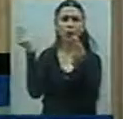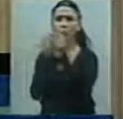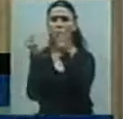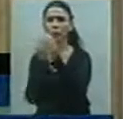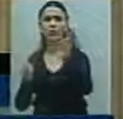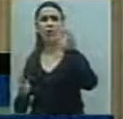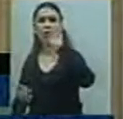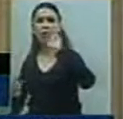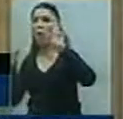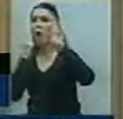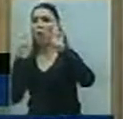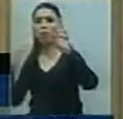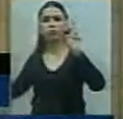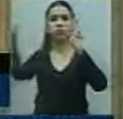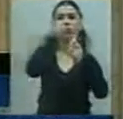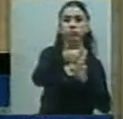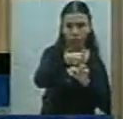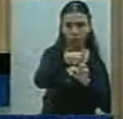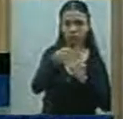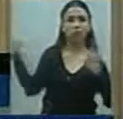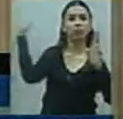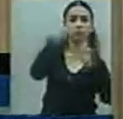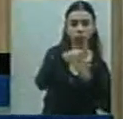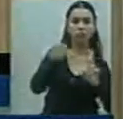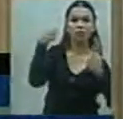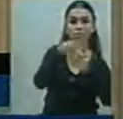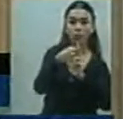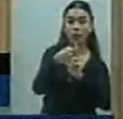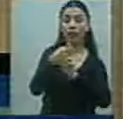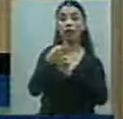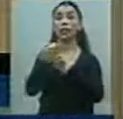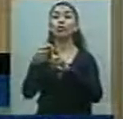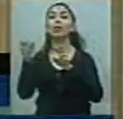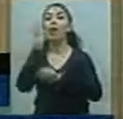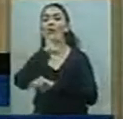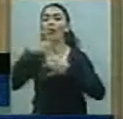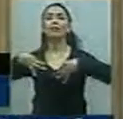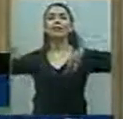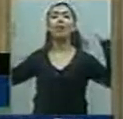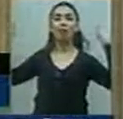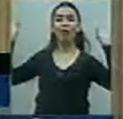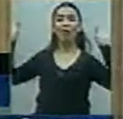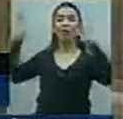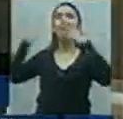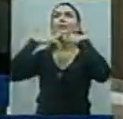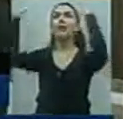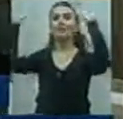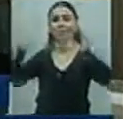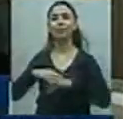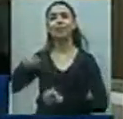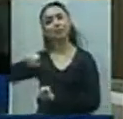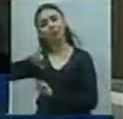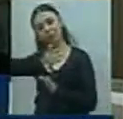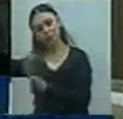responsabilidad, como la única senadora, de poder trabajar con este Consejo Federal. Bien, otro tema.